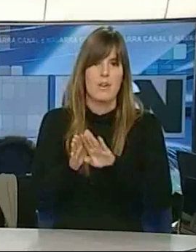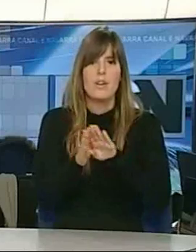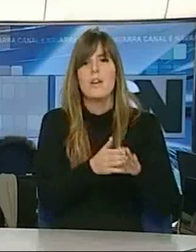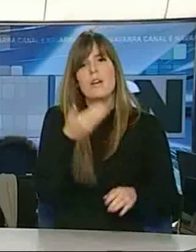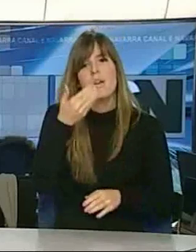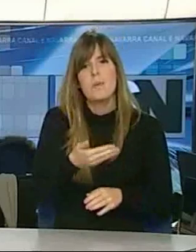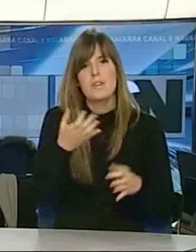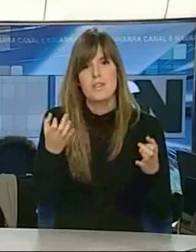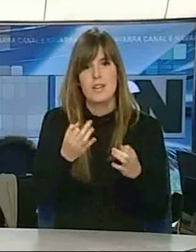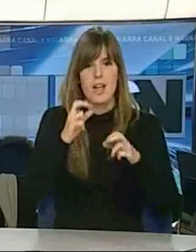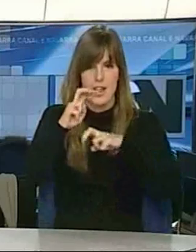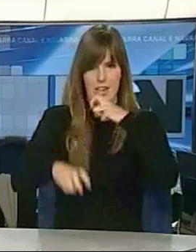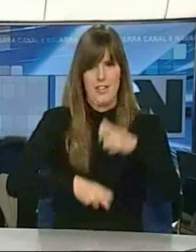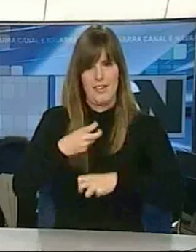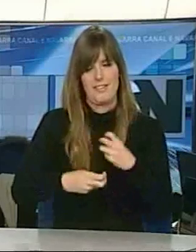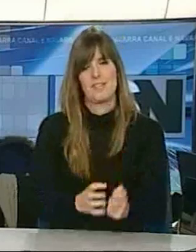reciclar!